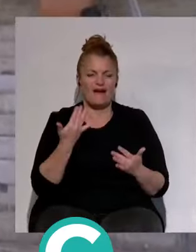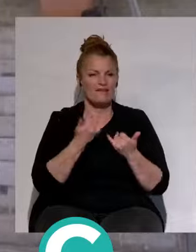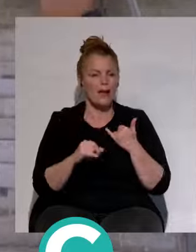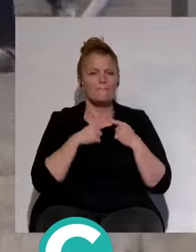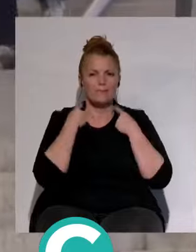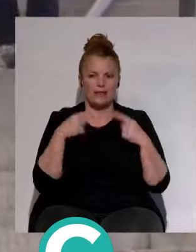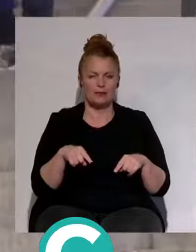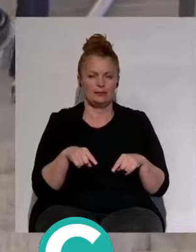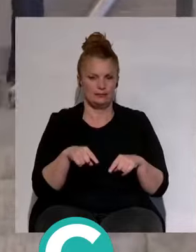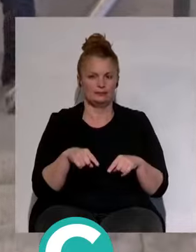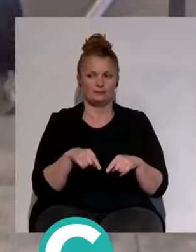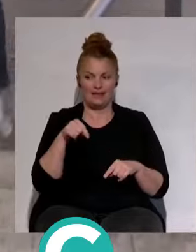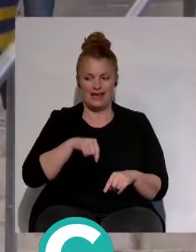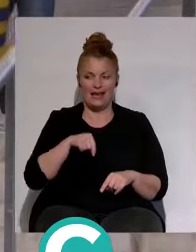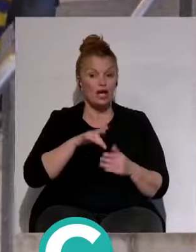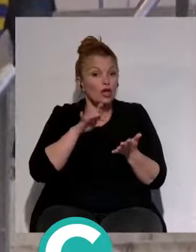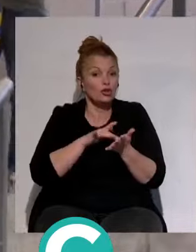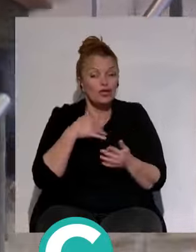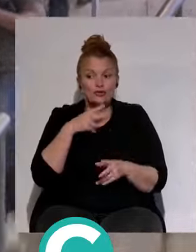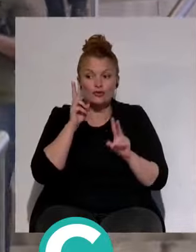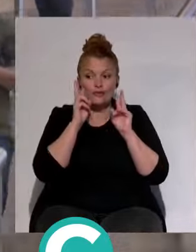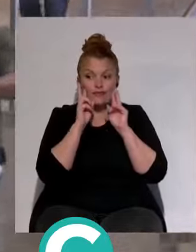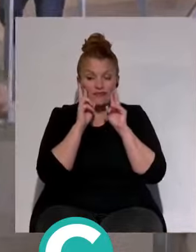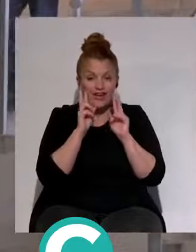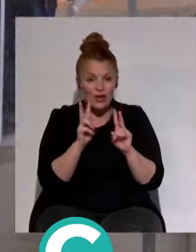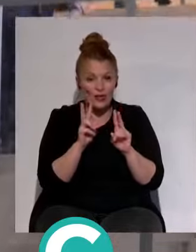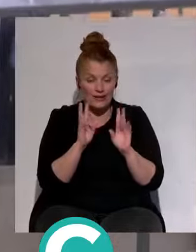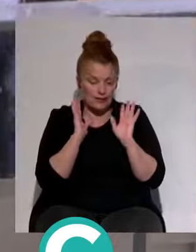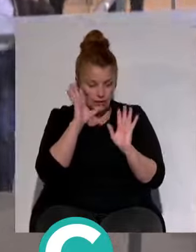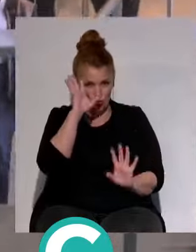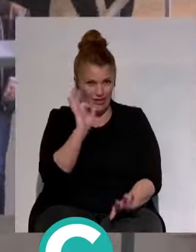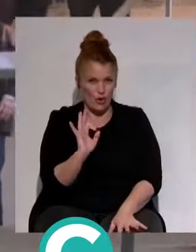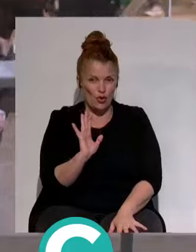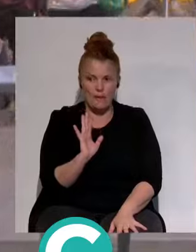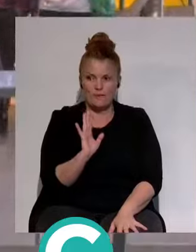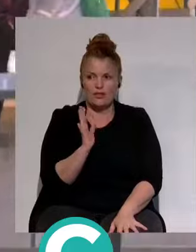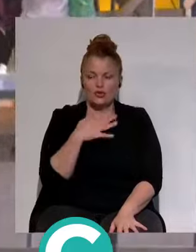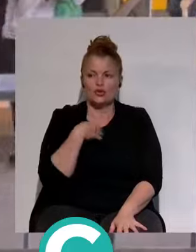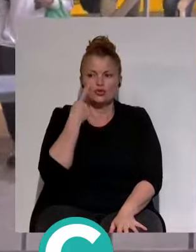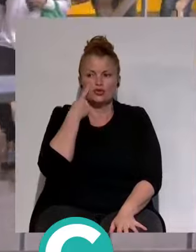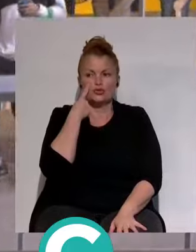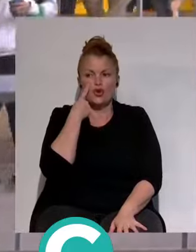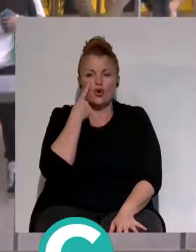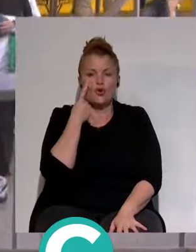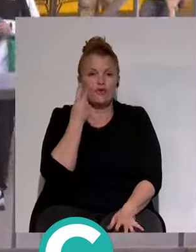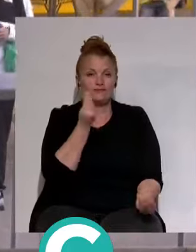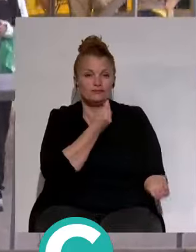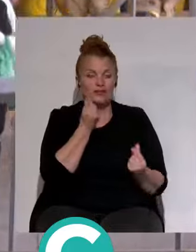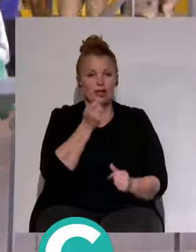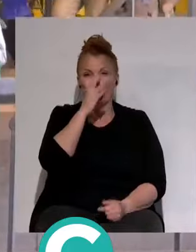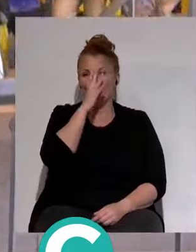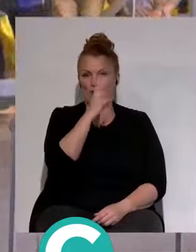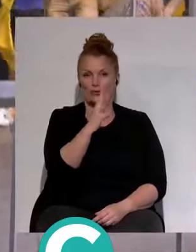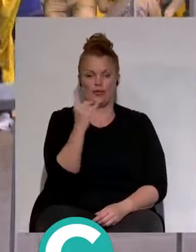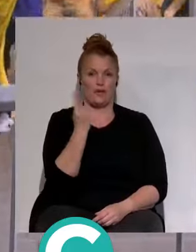en primera. Esta vez, lo que yo creo que es, creo que es, o lo que yo percibo es que hemos estado cuatro